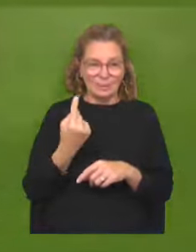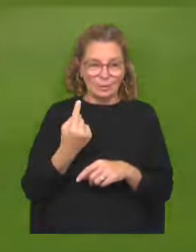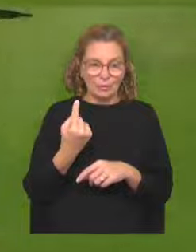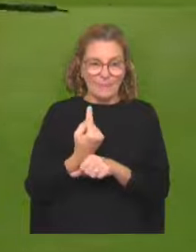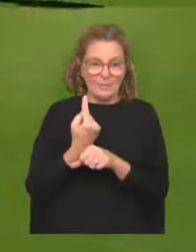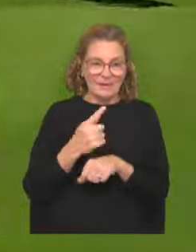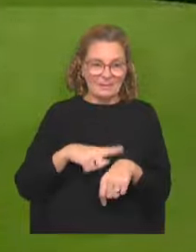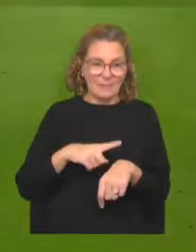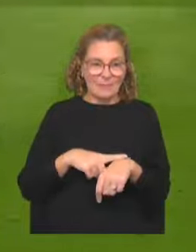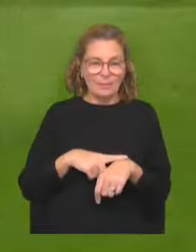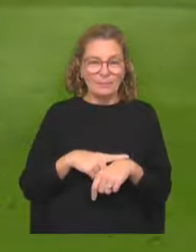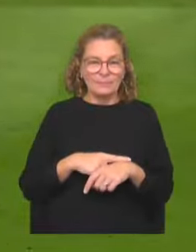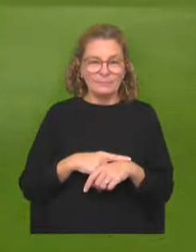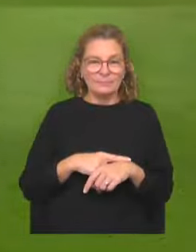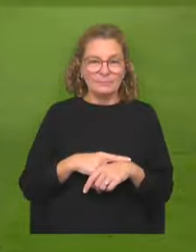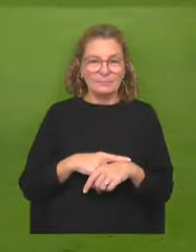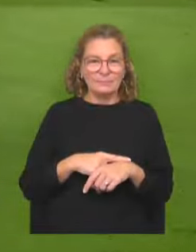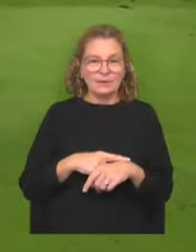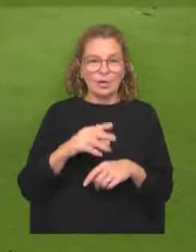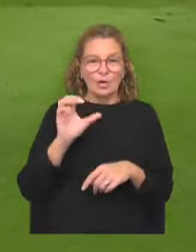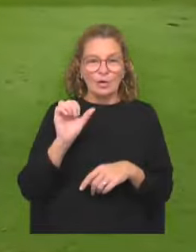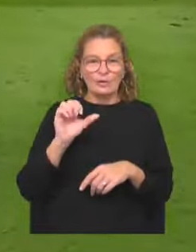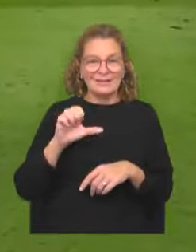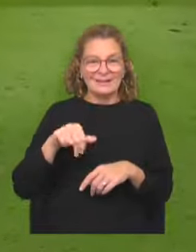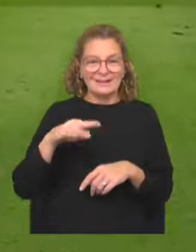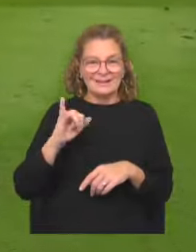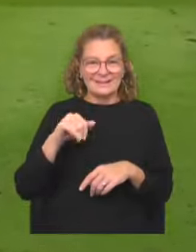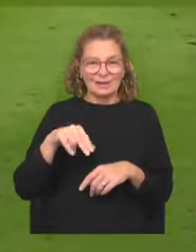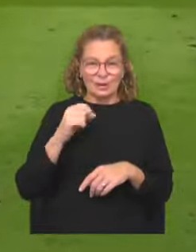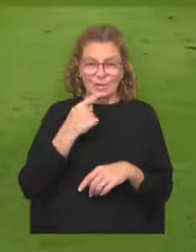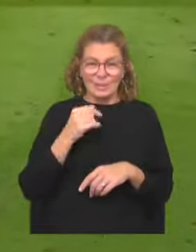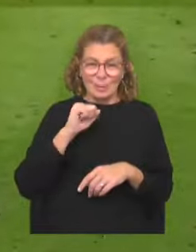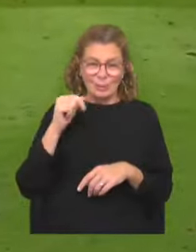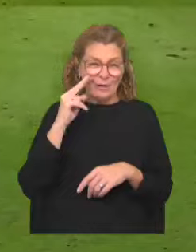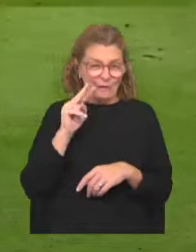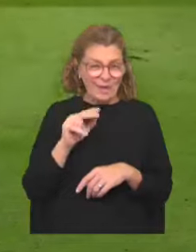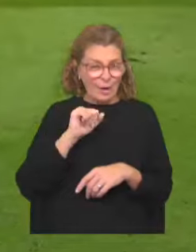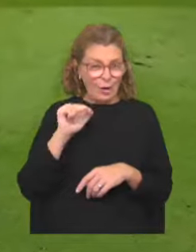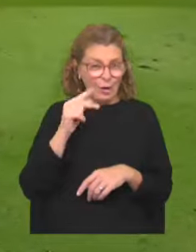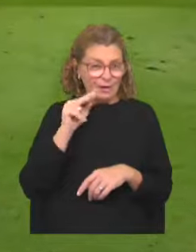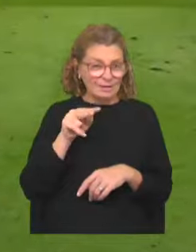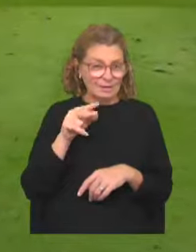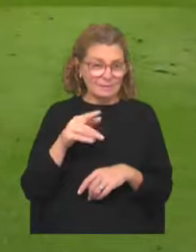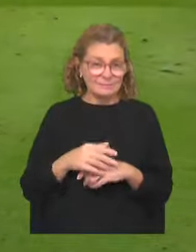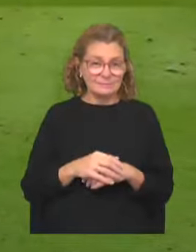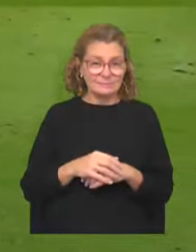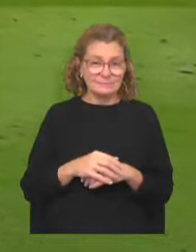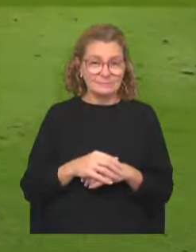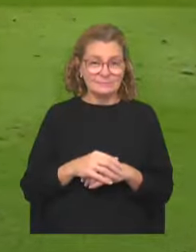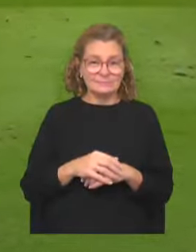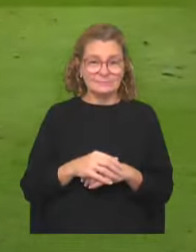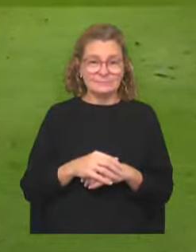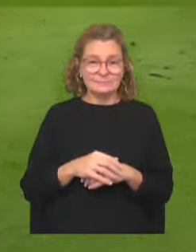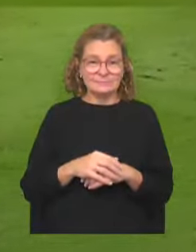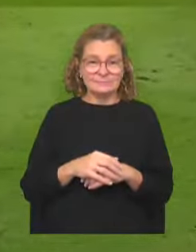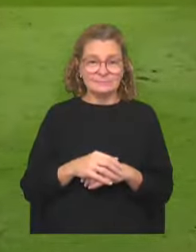primer tiempo. Luciano Cosentino, dijimos golazo de Rossi. Vean, se va acomodando, se va acomodando, se va acomodando, golazo. Al